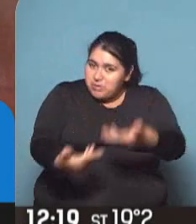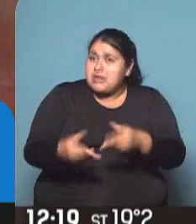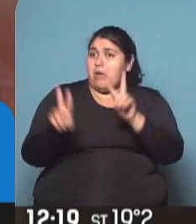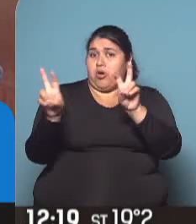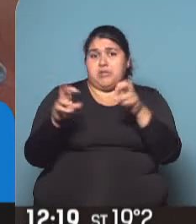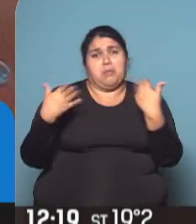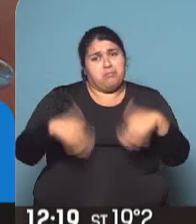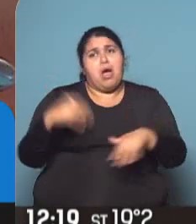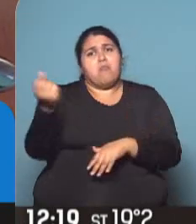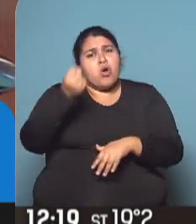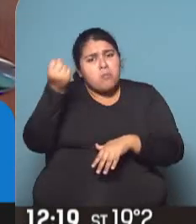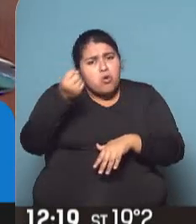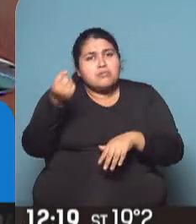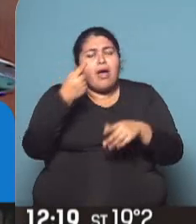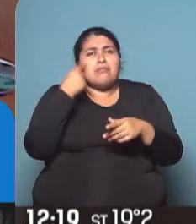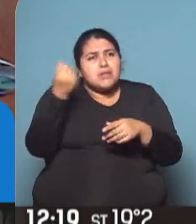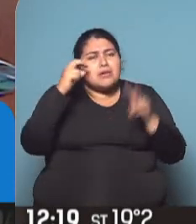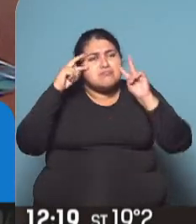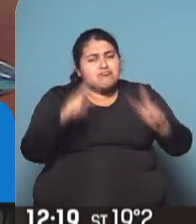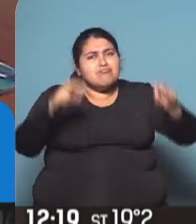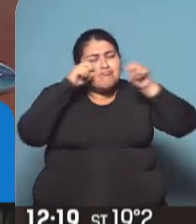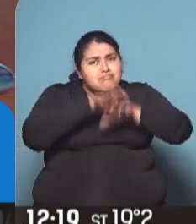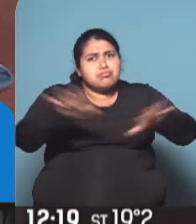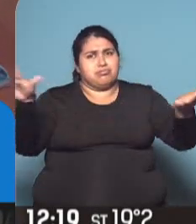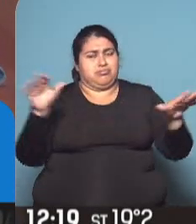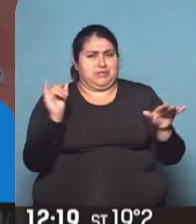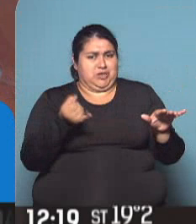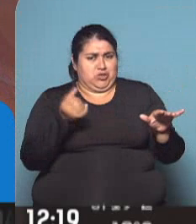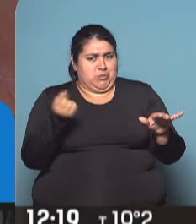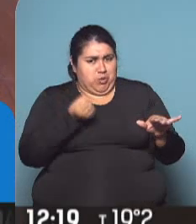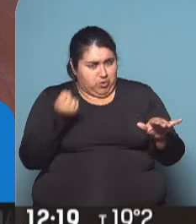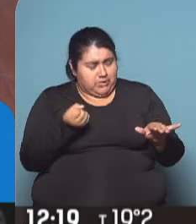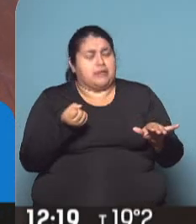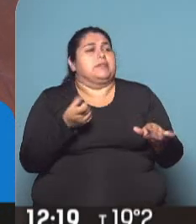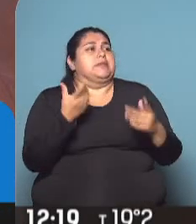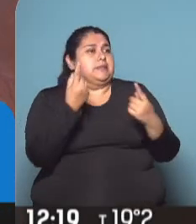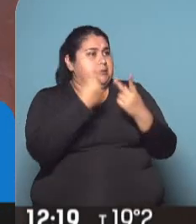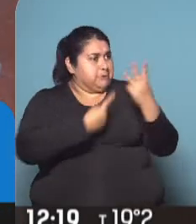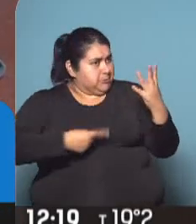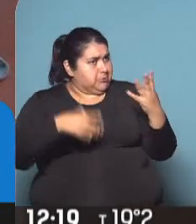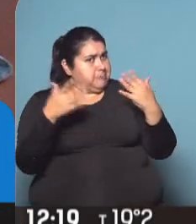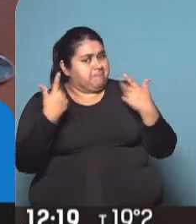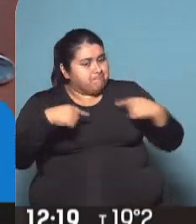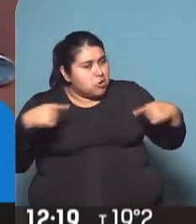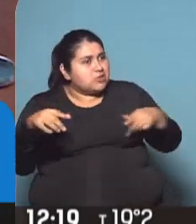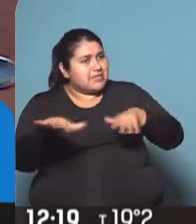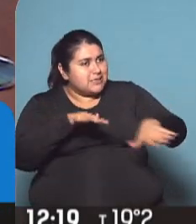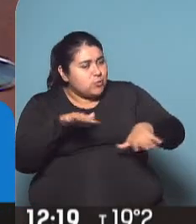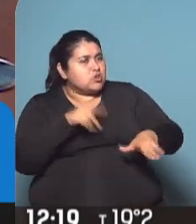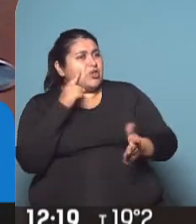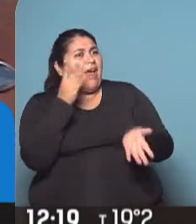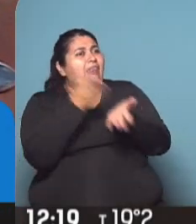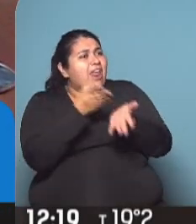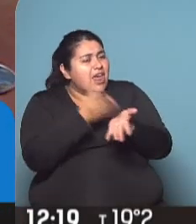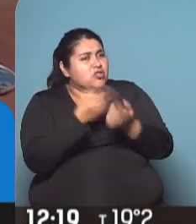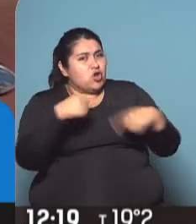tema que es tan importante de visibilizar. Claro, porque se habla de muchas causas, con derecho, obviamente, las causas, por ejemplo,